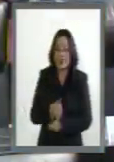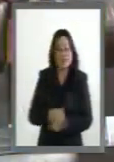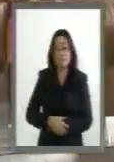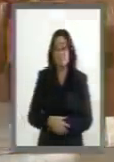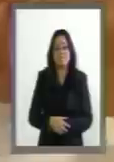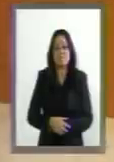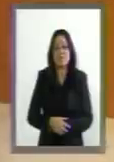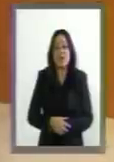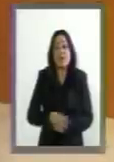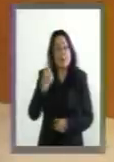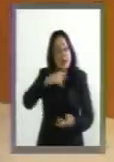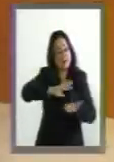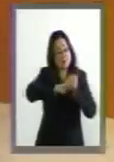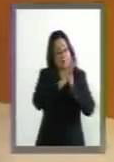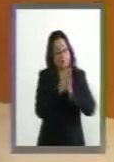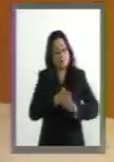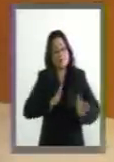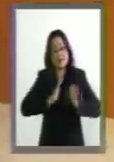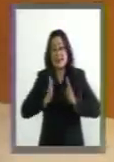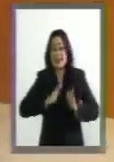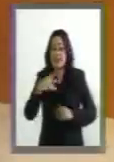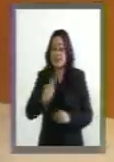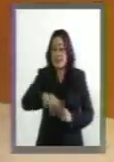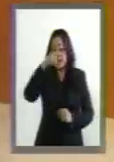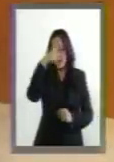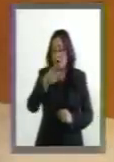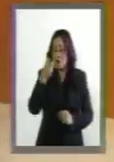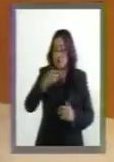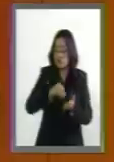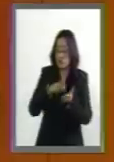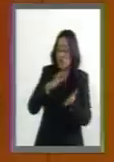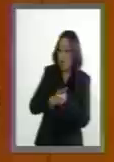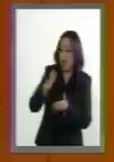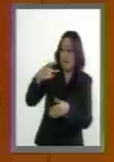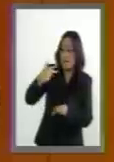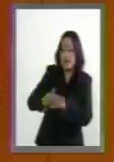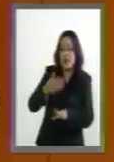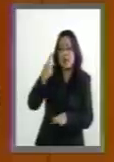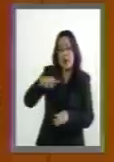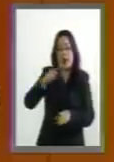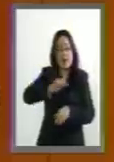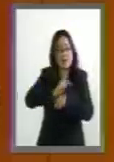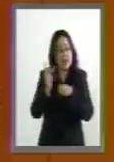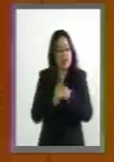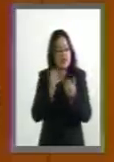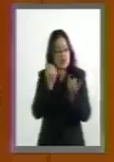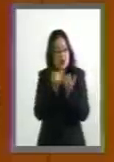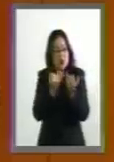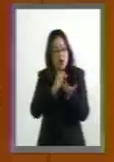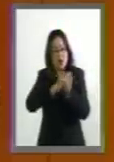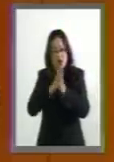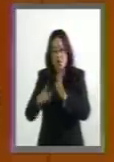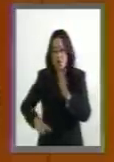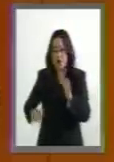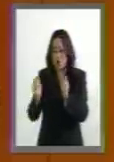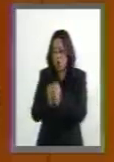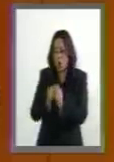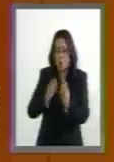los puertos de México es una amenaza más a la militarización de este país. No es la verdad.